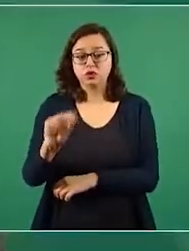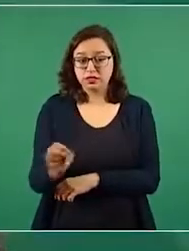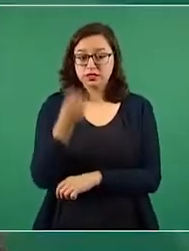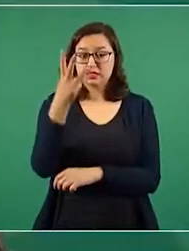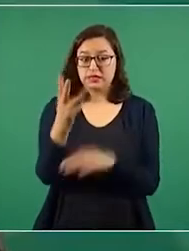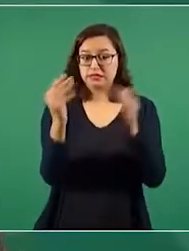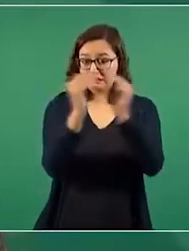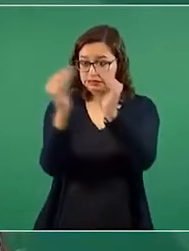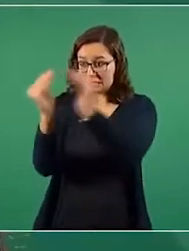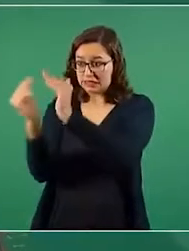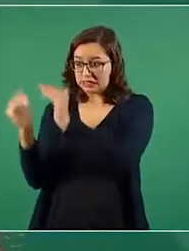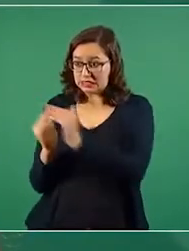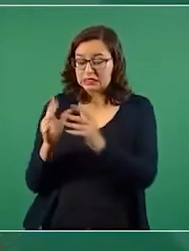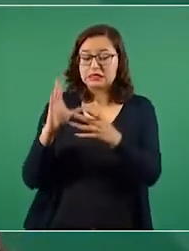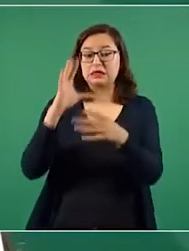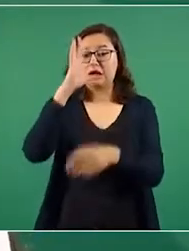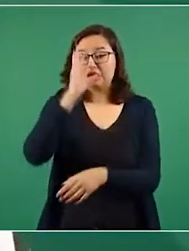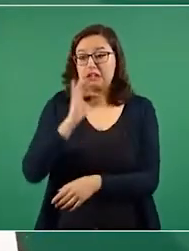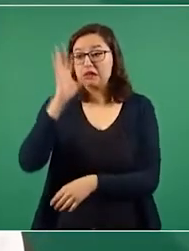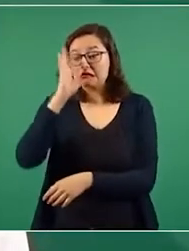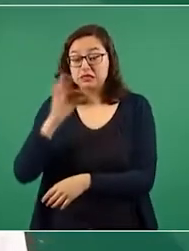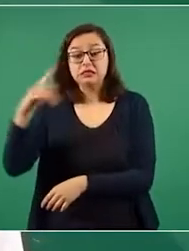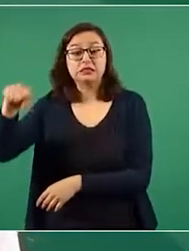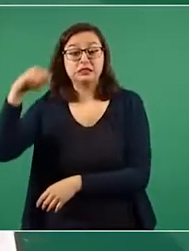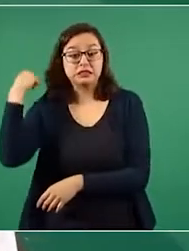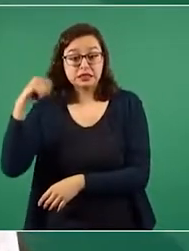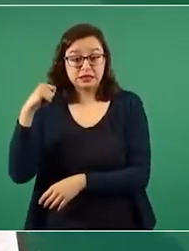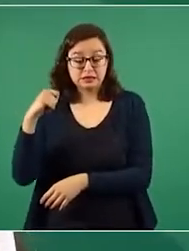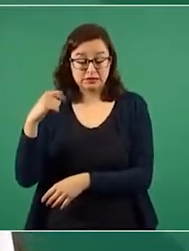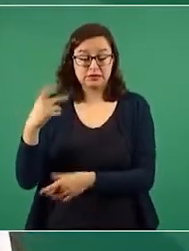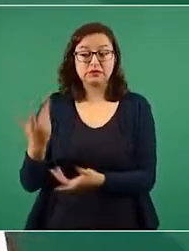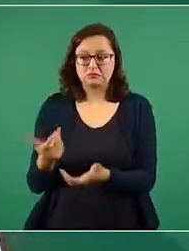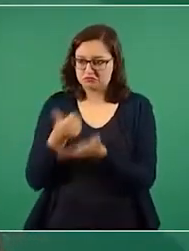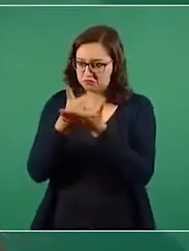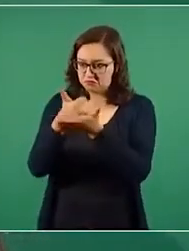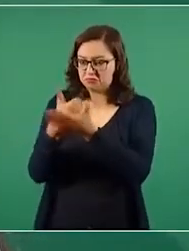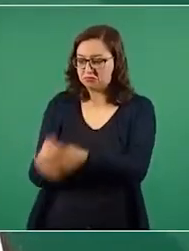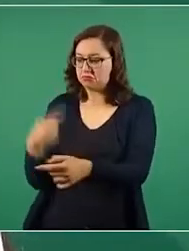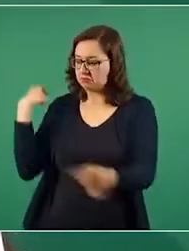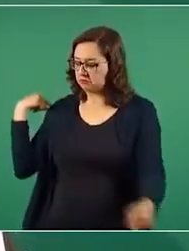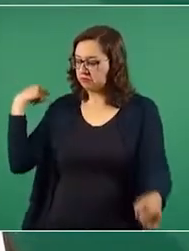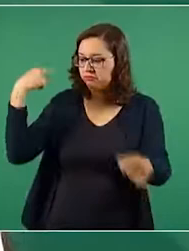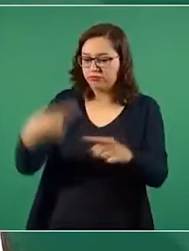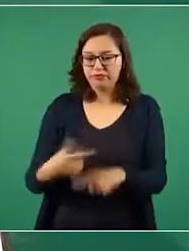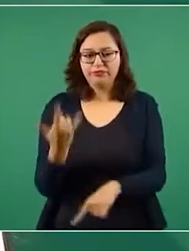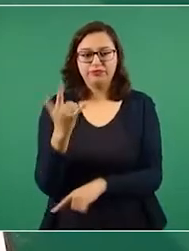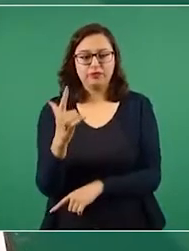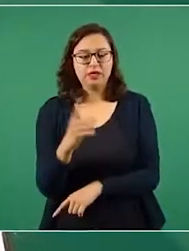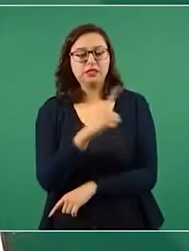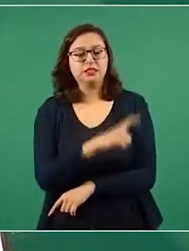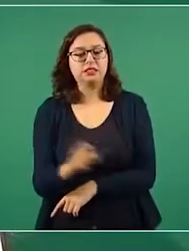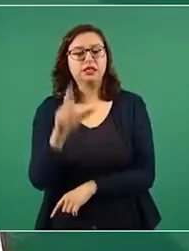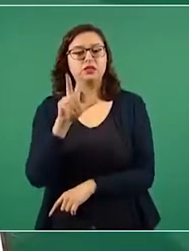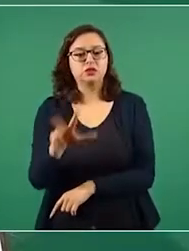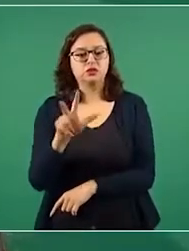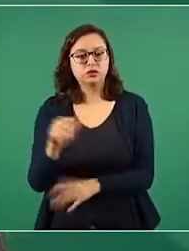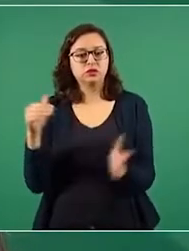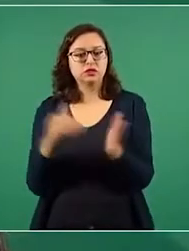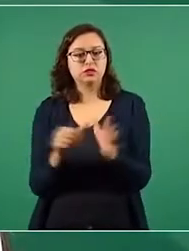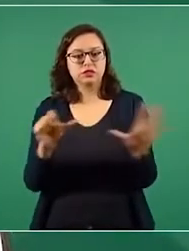hogares afectados en Tabasco. A julio de este año ya se han entregado 118 mil